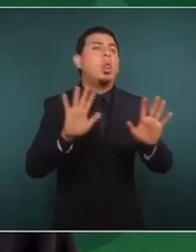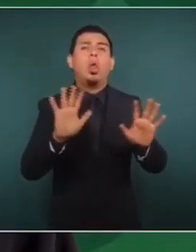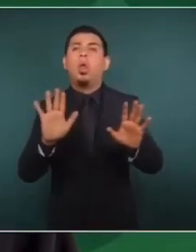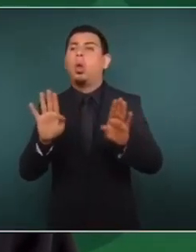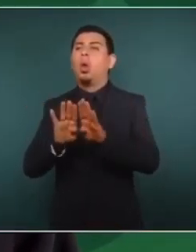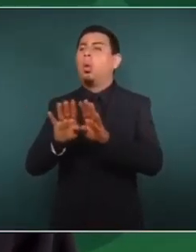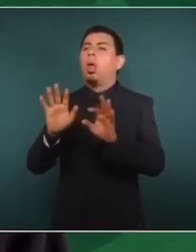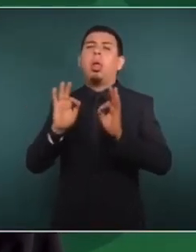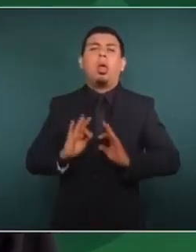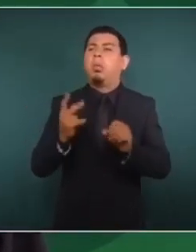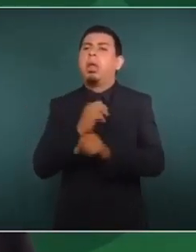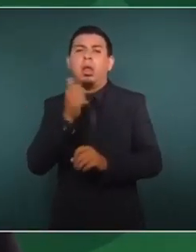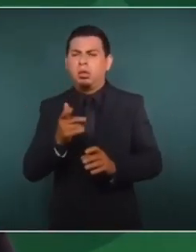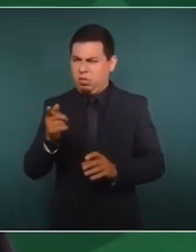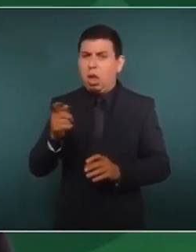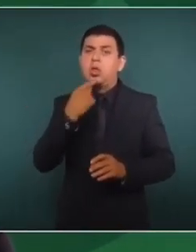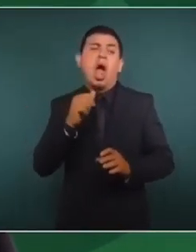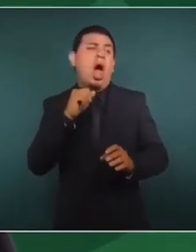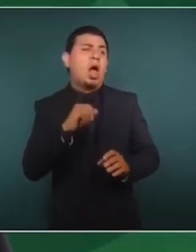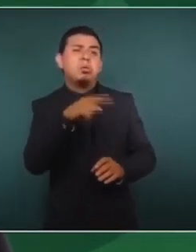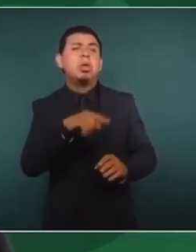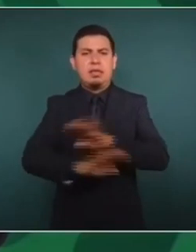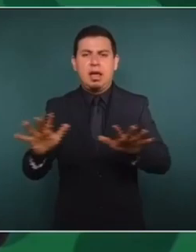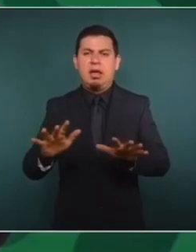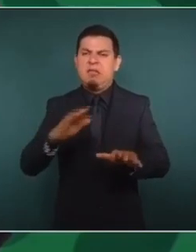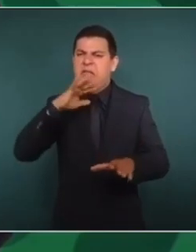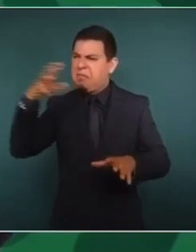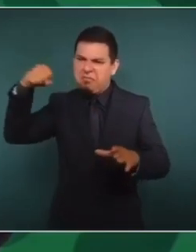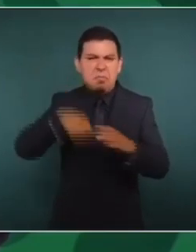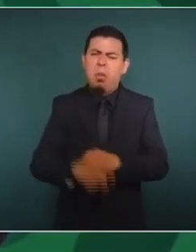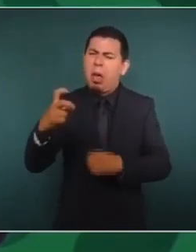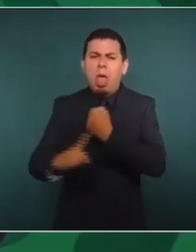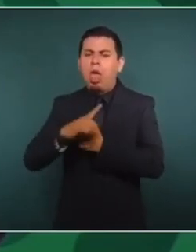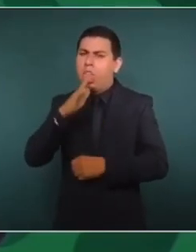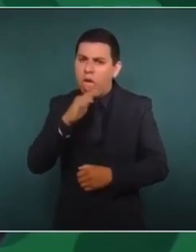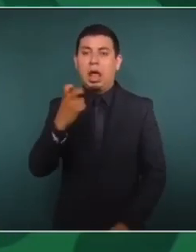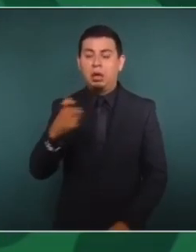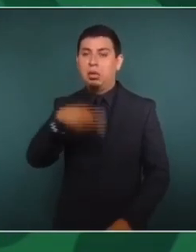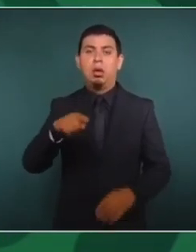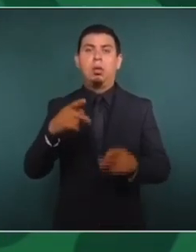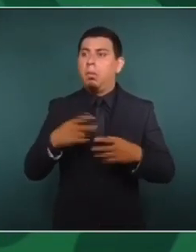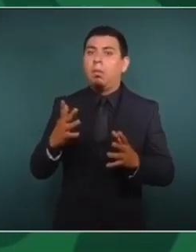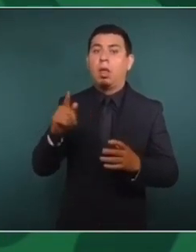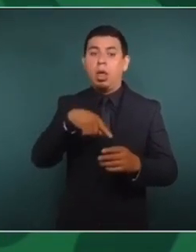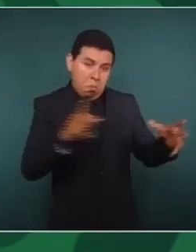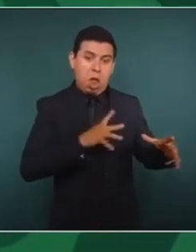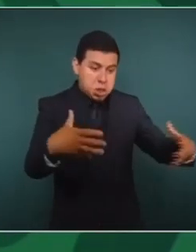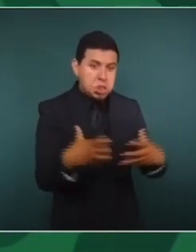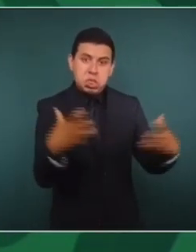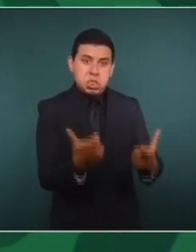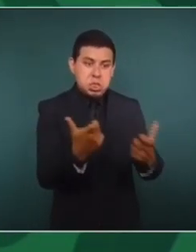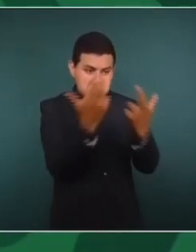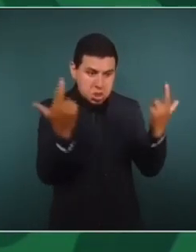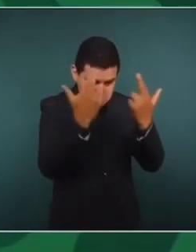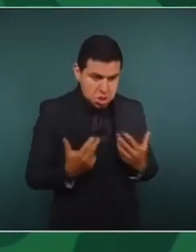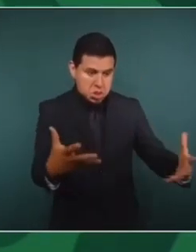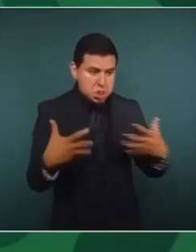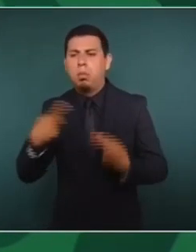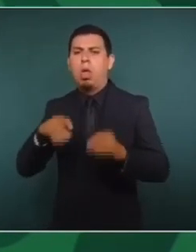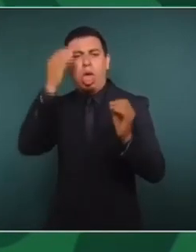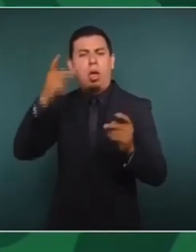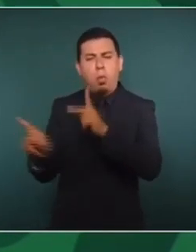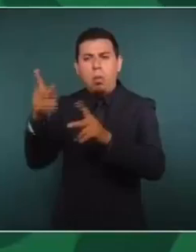involucrados para seguir estigmatizando a la corrupción. Es el principal problema de nuestro país. Por eso tanta pobreza, por eso tanta